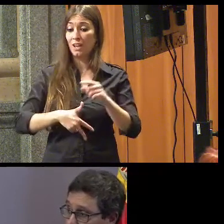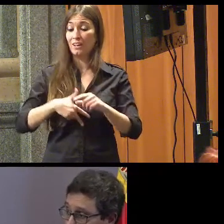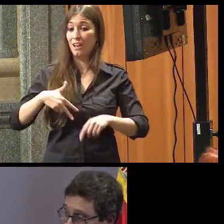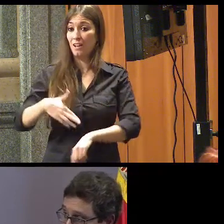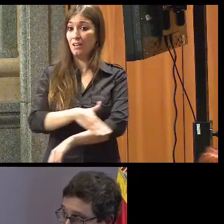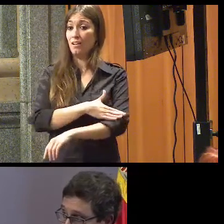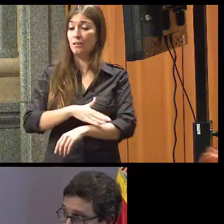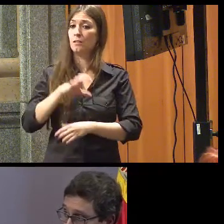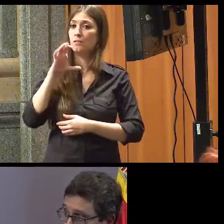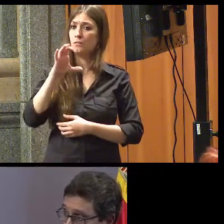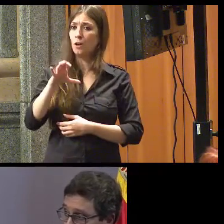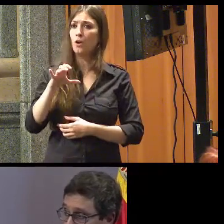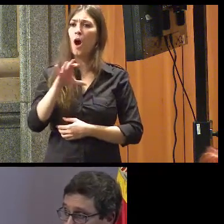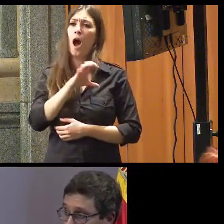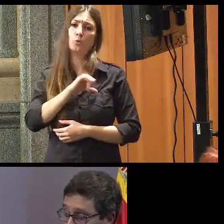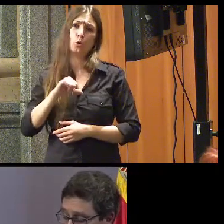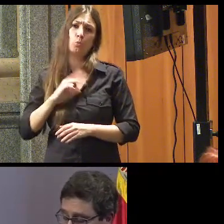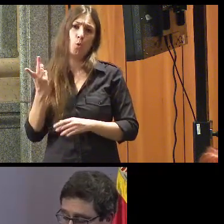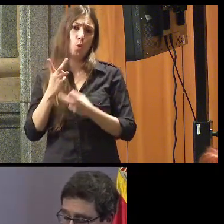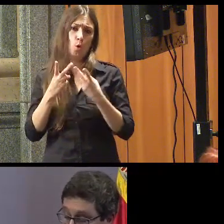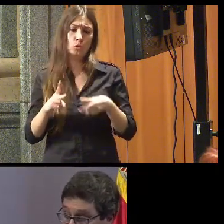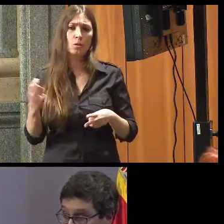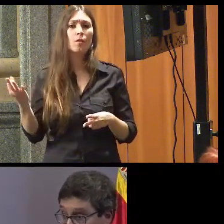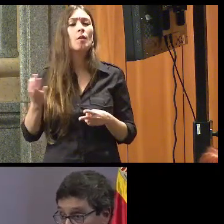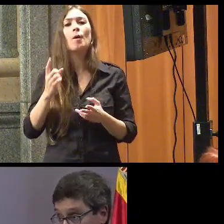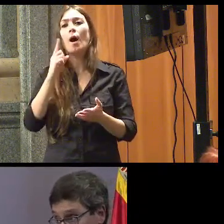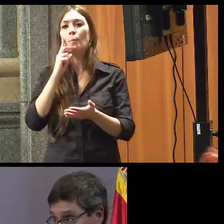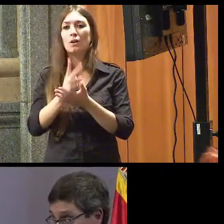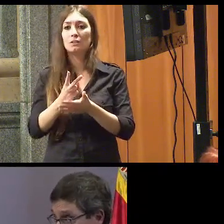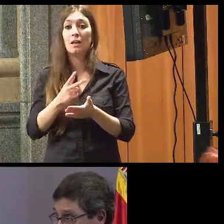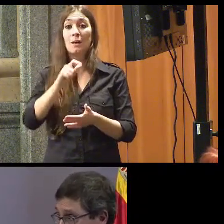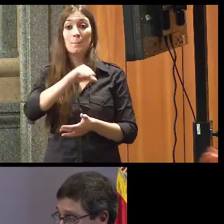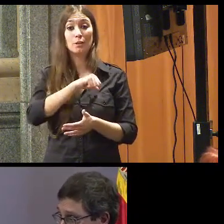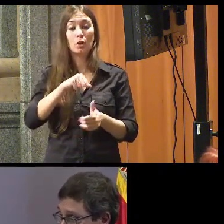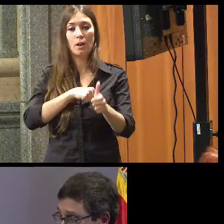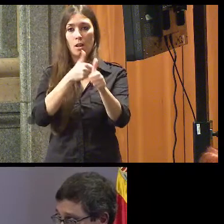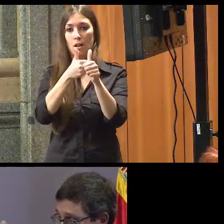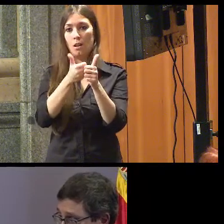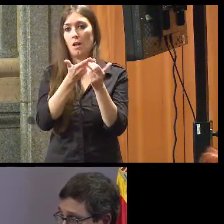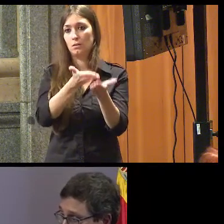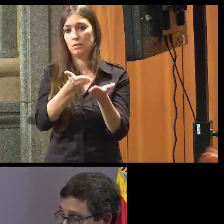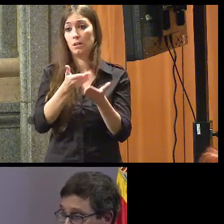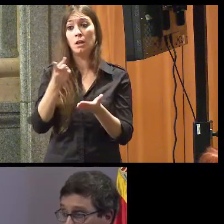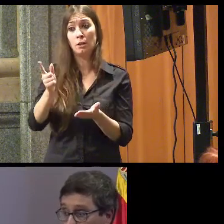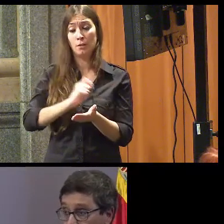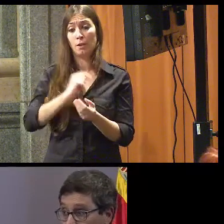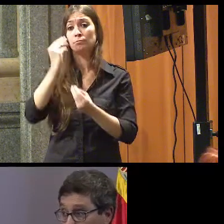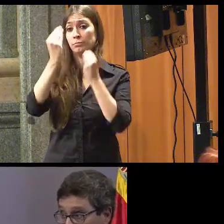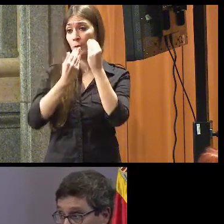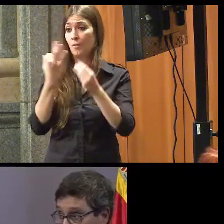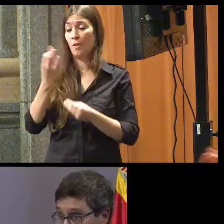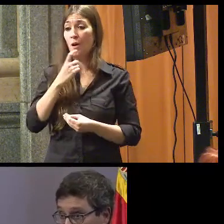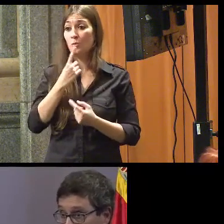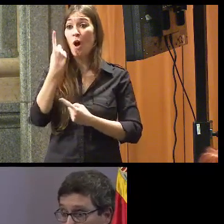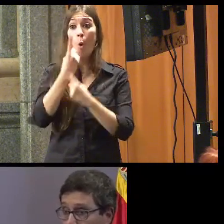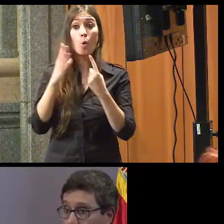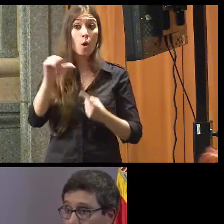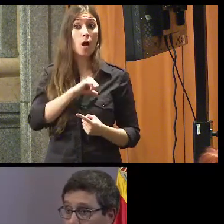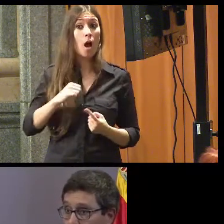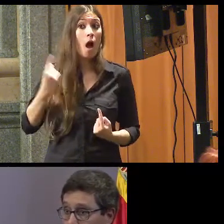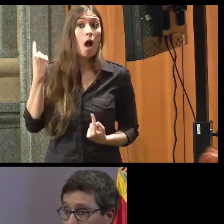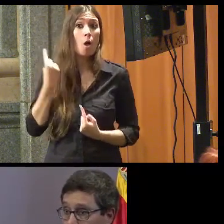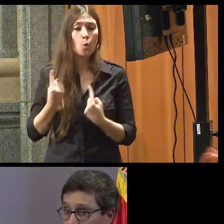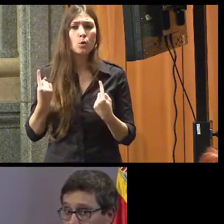Estado y los presupuestos de las autonomías por la asistencia personal. Eso nos tiene que hacer reflexionar. Hay comunidades autónomas